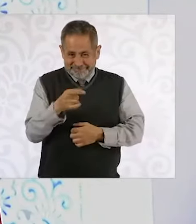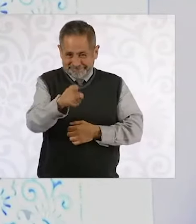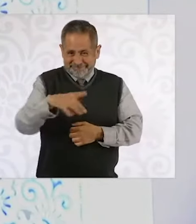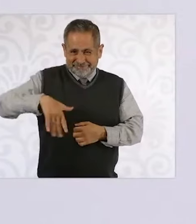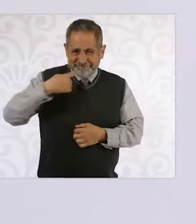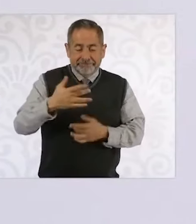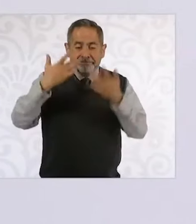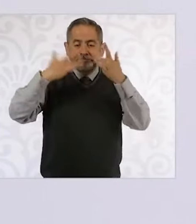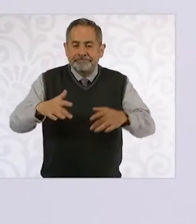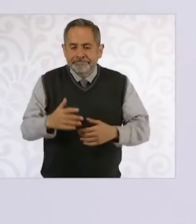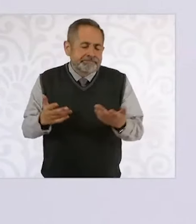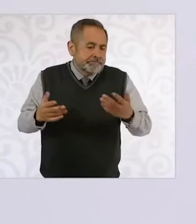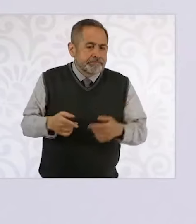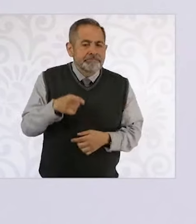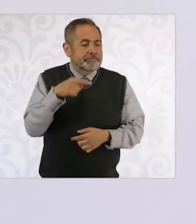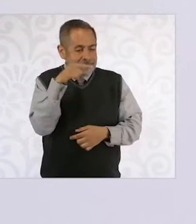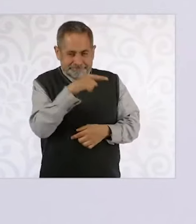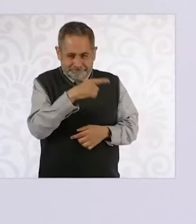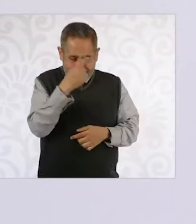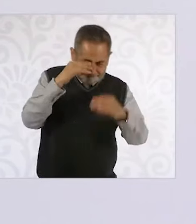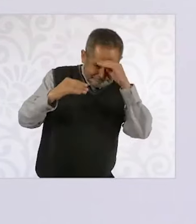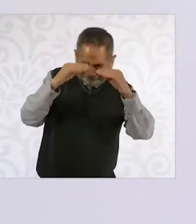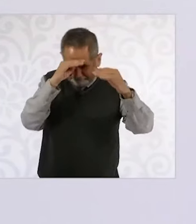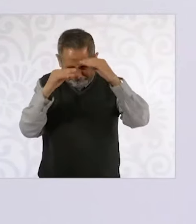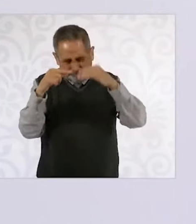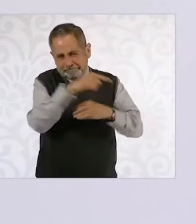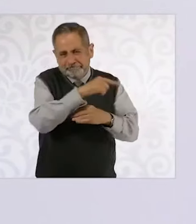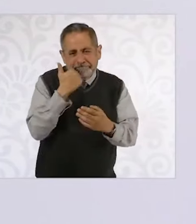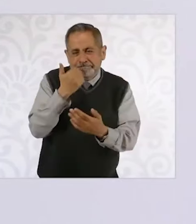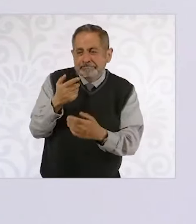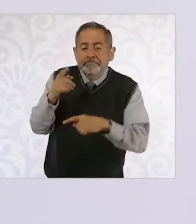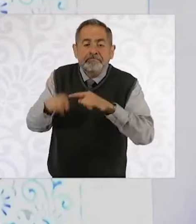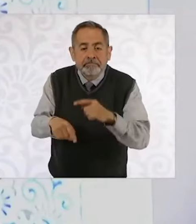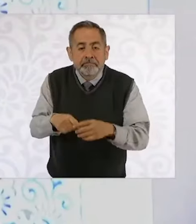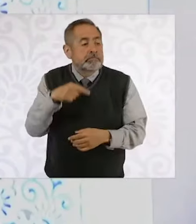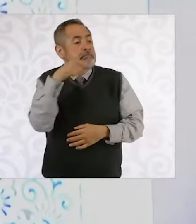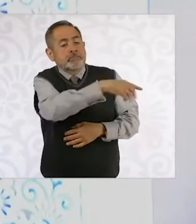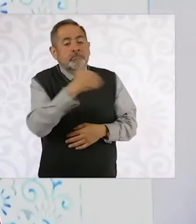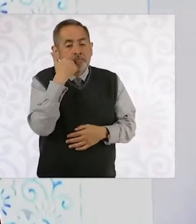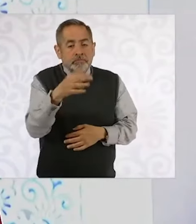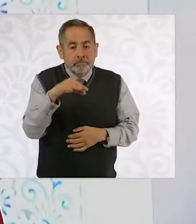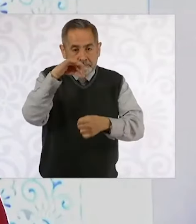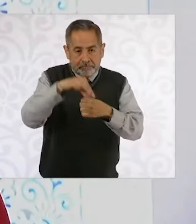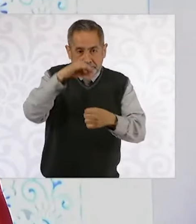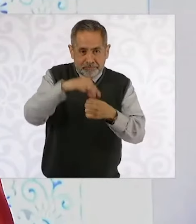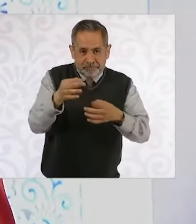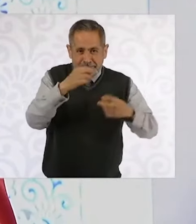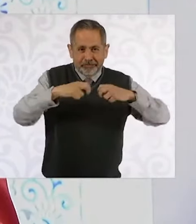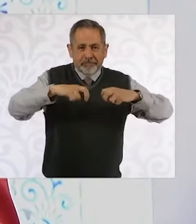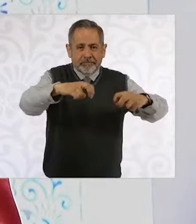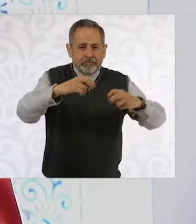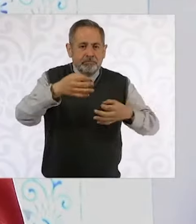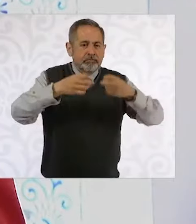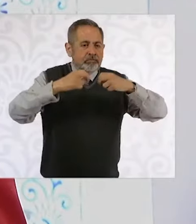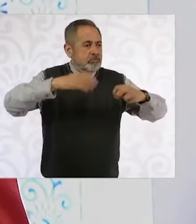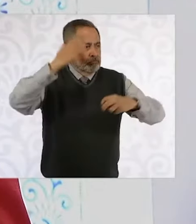es que ellos lo que están planteando en su modificación es que se elijan los ministros, pero no se elijan los magistrados y los